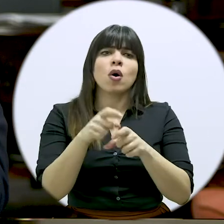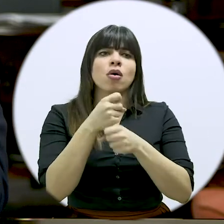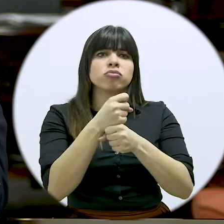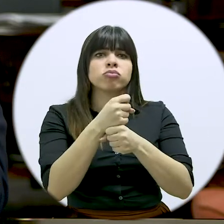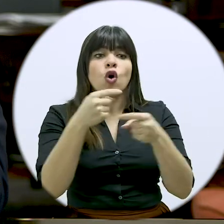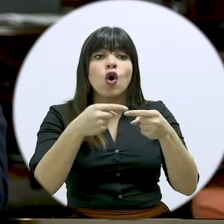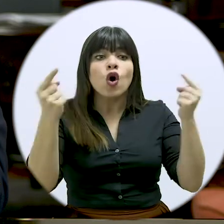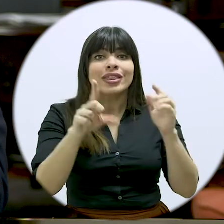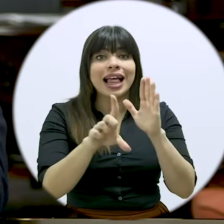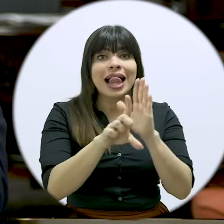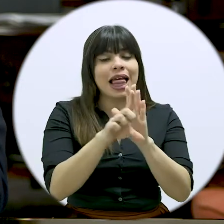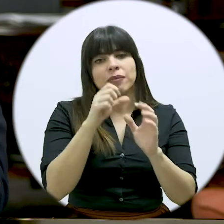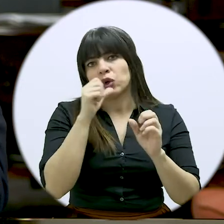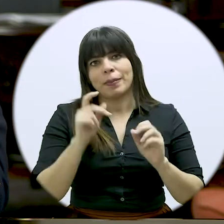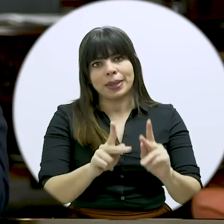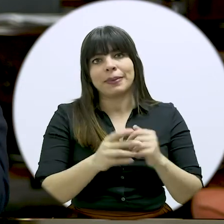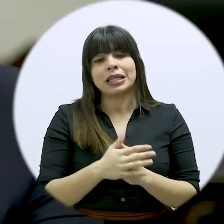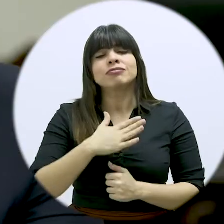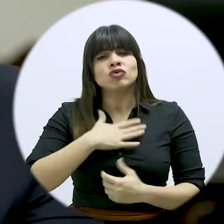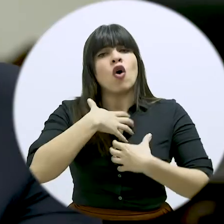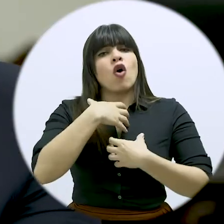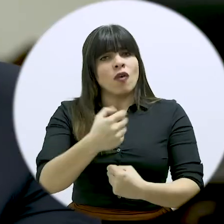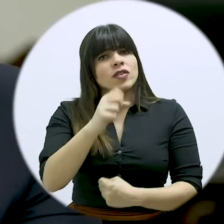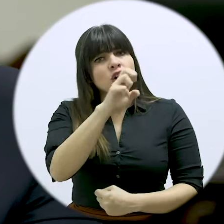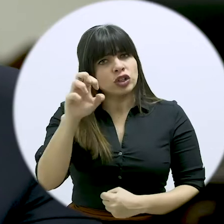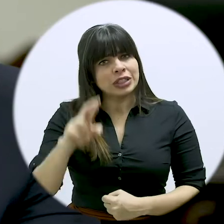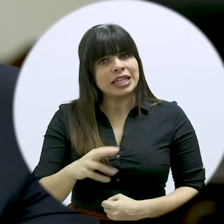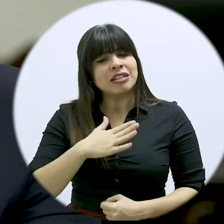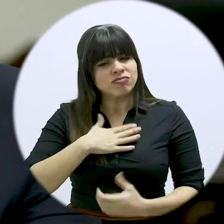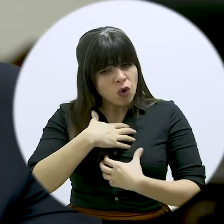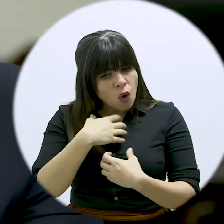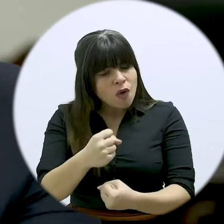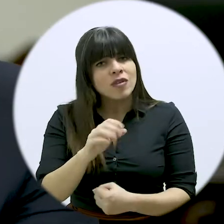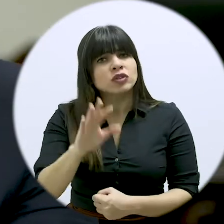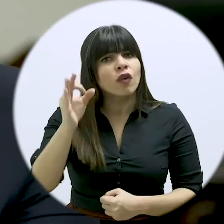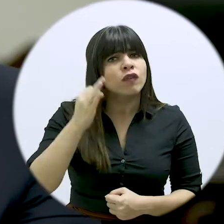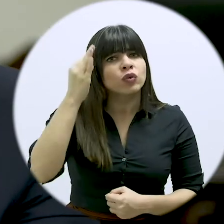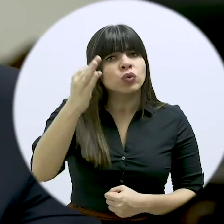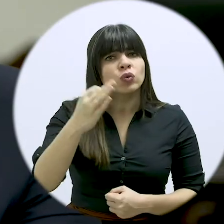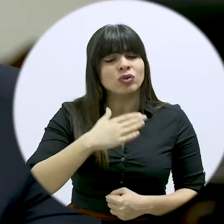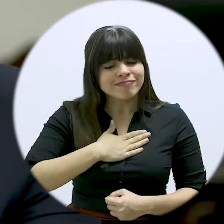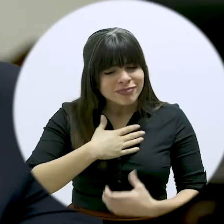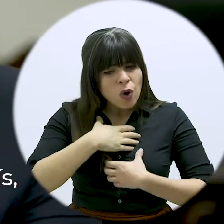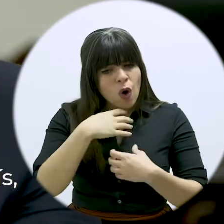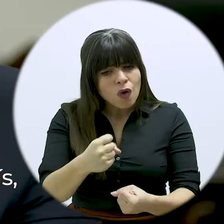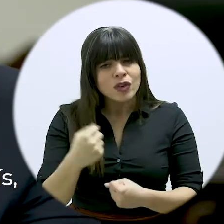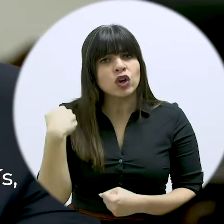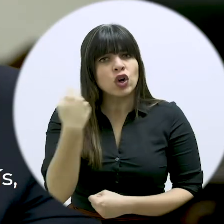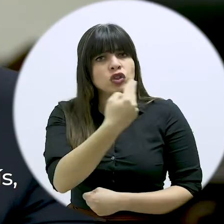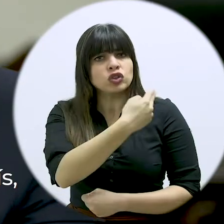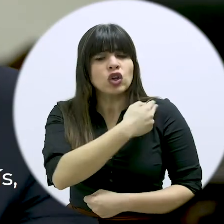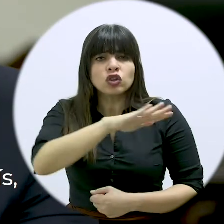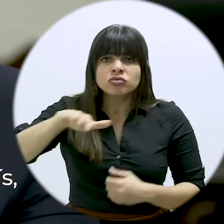o manifestaciones contrarias a la ley. Tengo confianza en Costa Rica, tengo confianza en su futuro, tengo